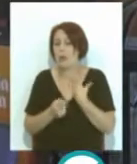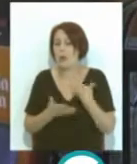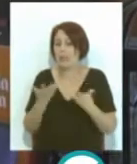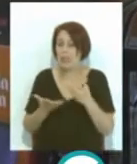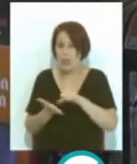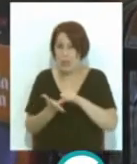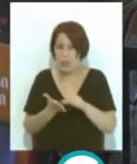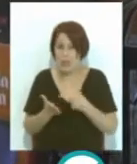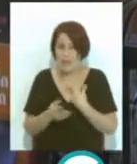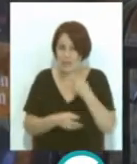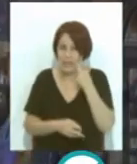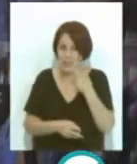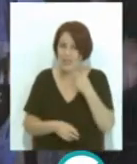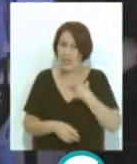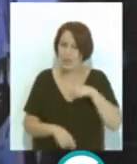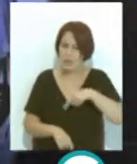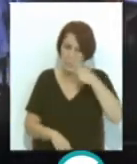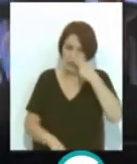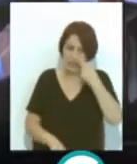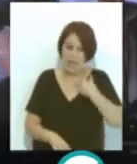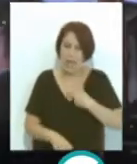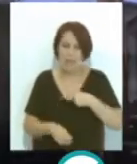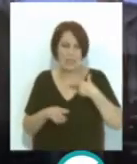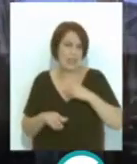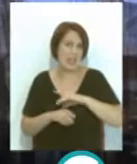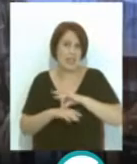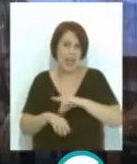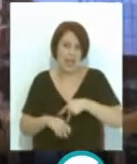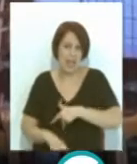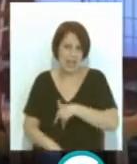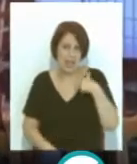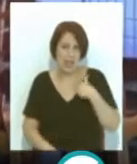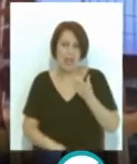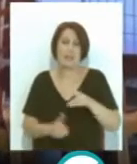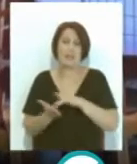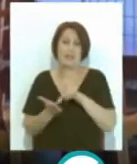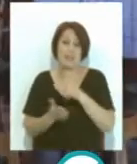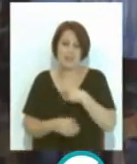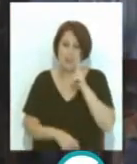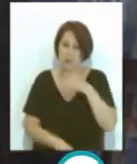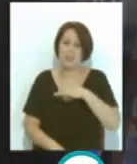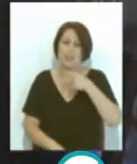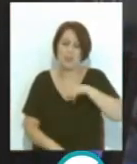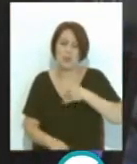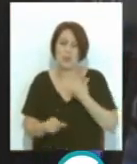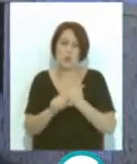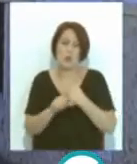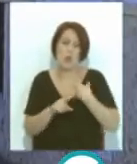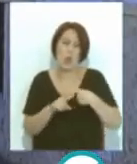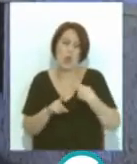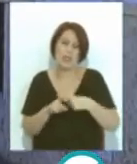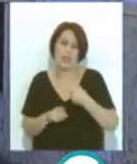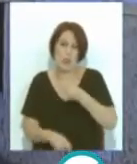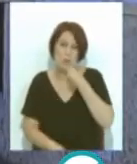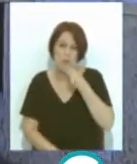acceder desde este viernes a la guía general y al especial dedicado a Ubrique en la edición digital de la revista y también en el canal de Youtube de Cosas de